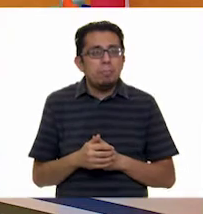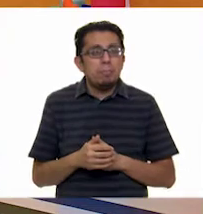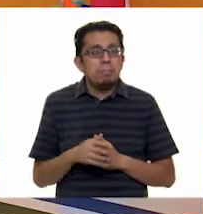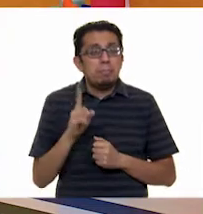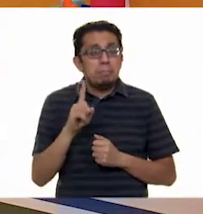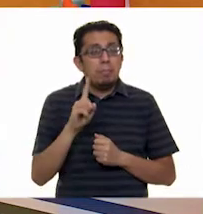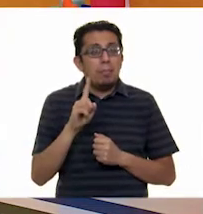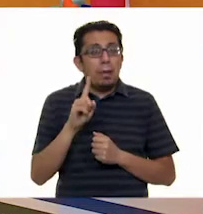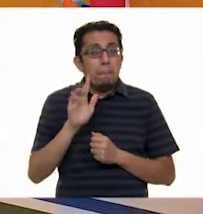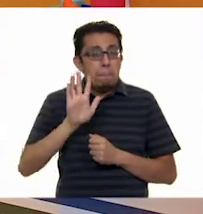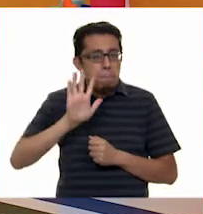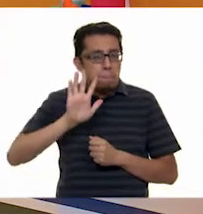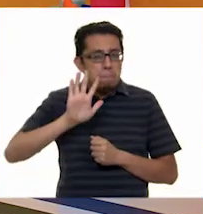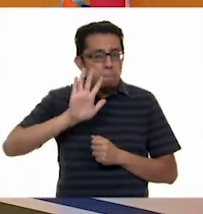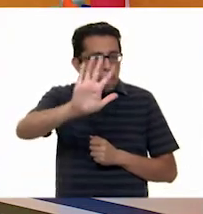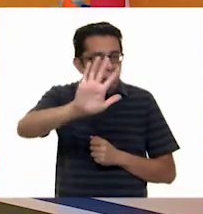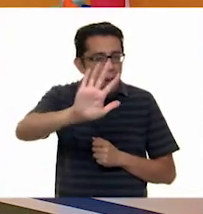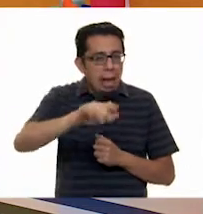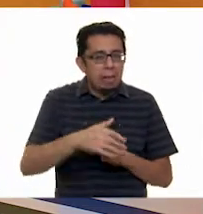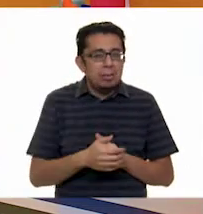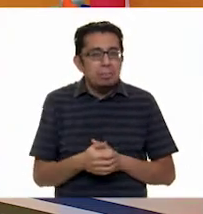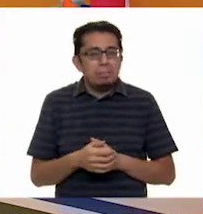cinco. Esos cinco.